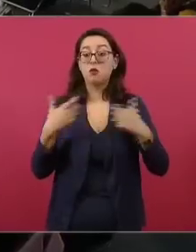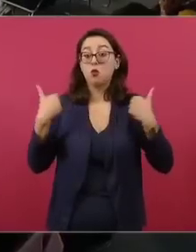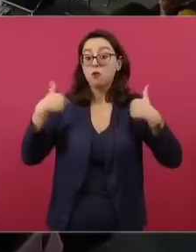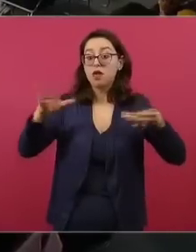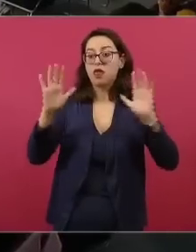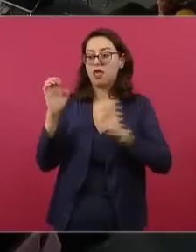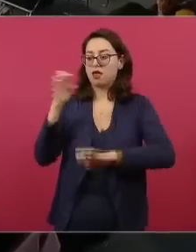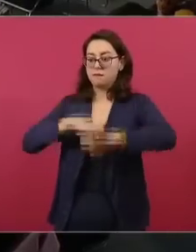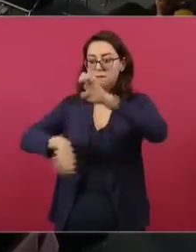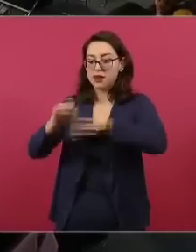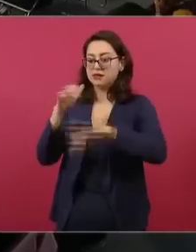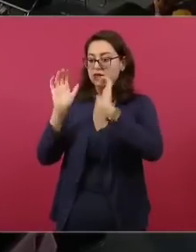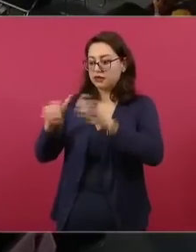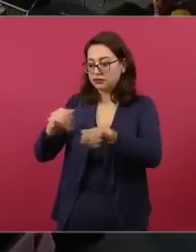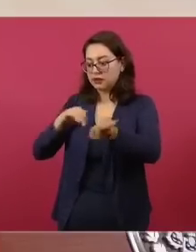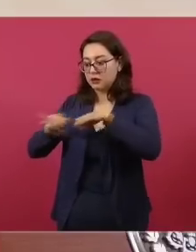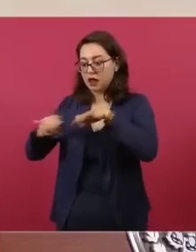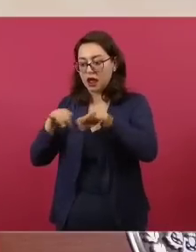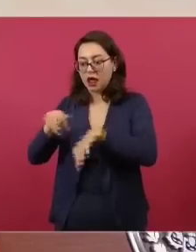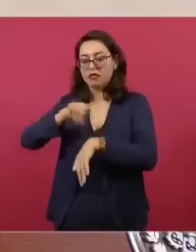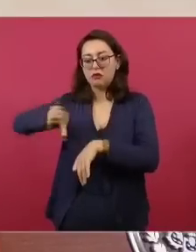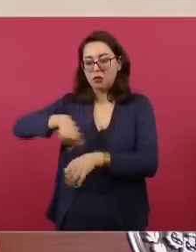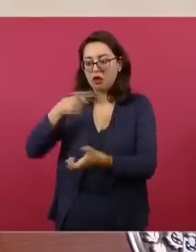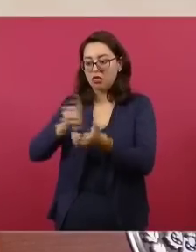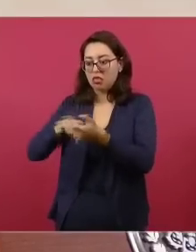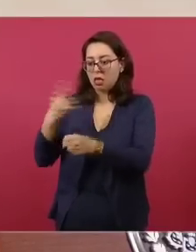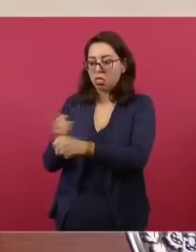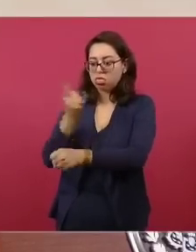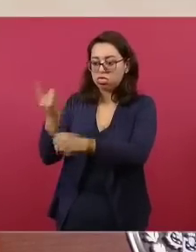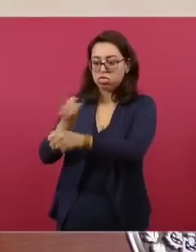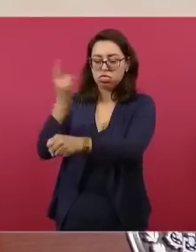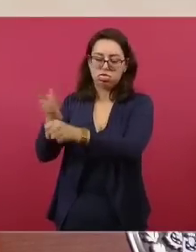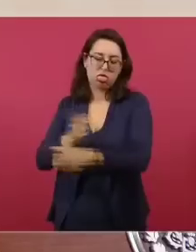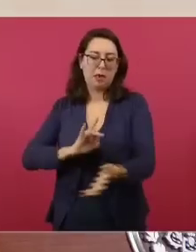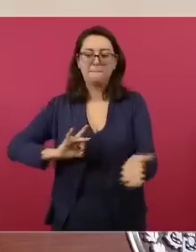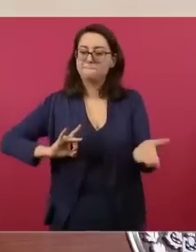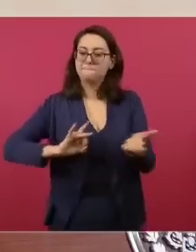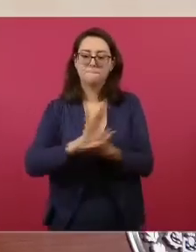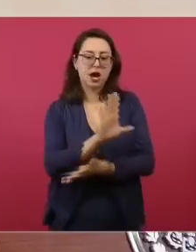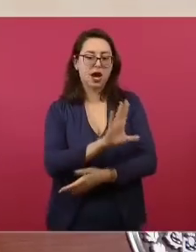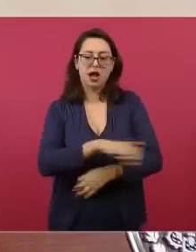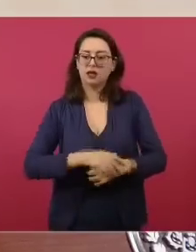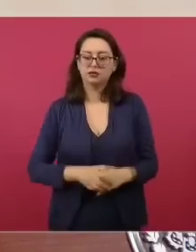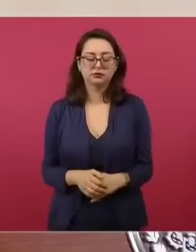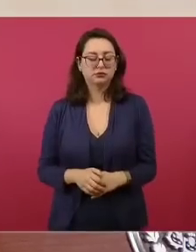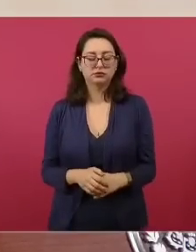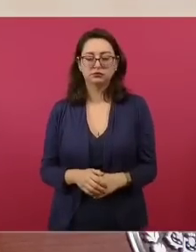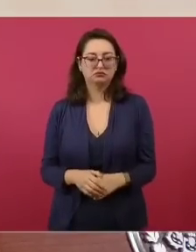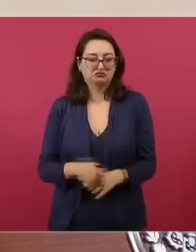por los resultados, no lo contratan,